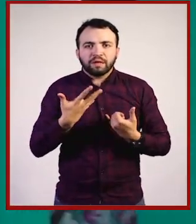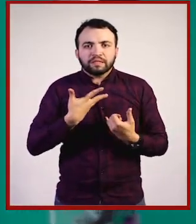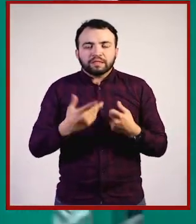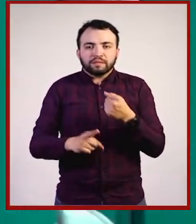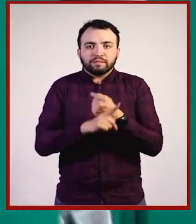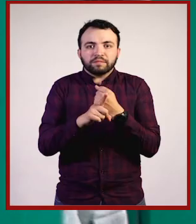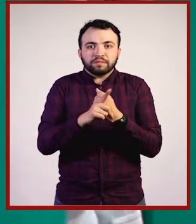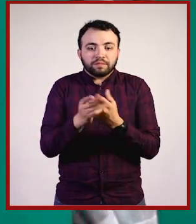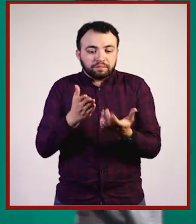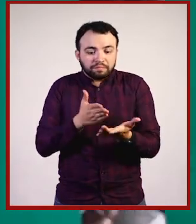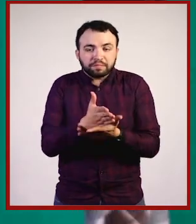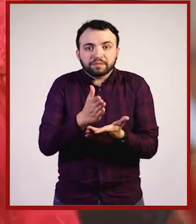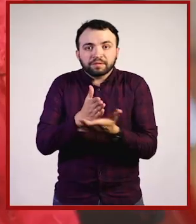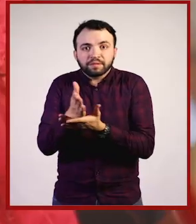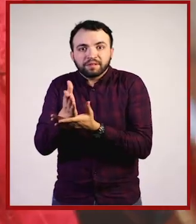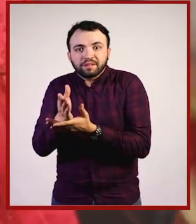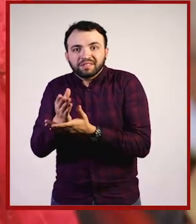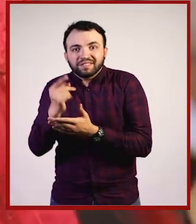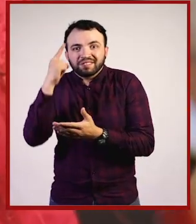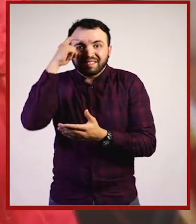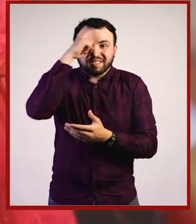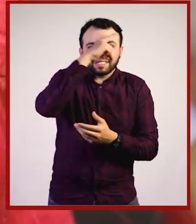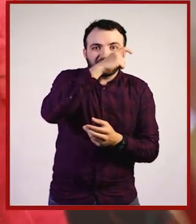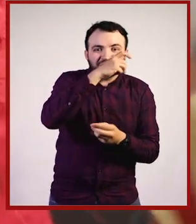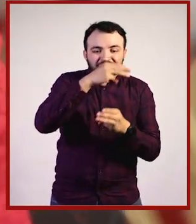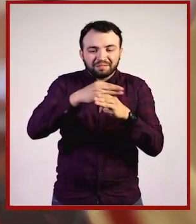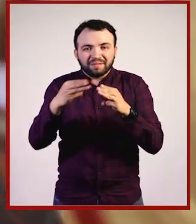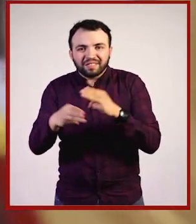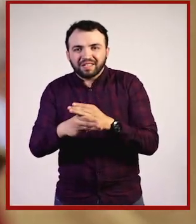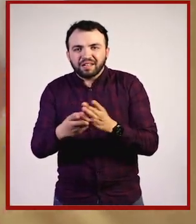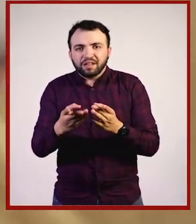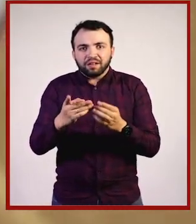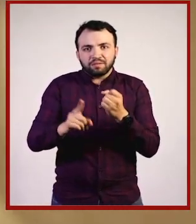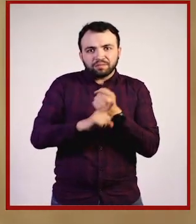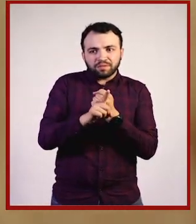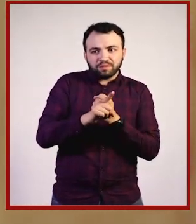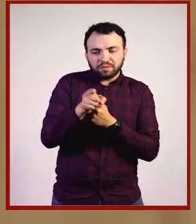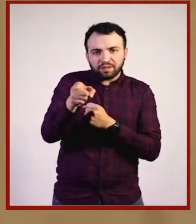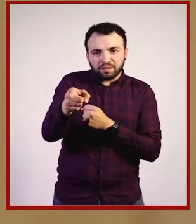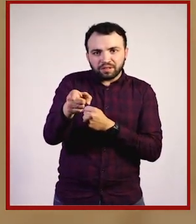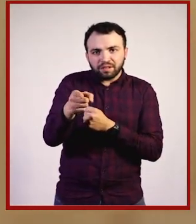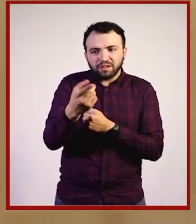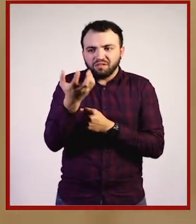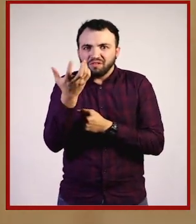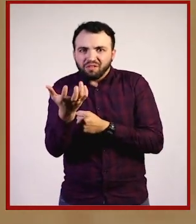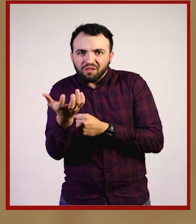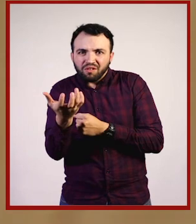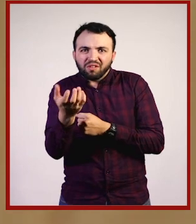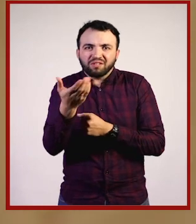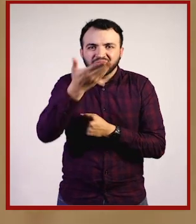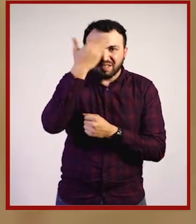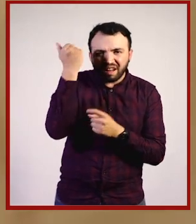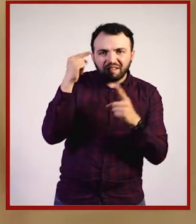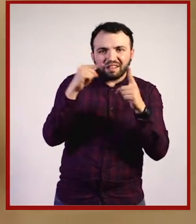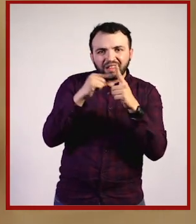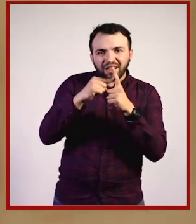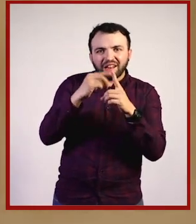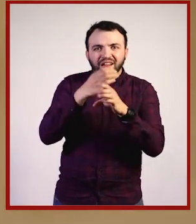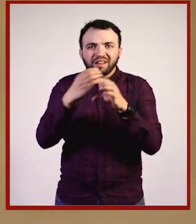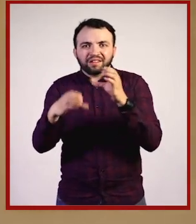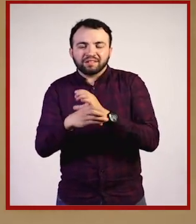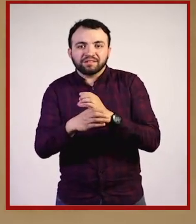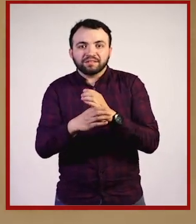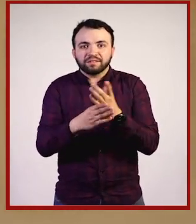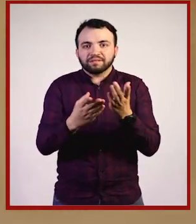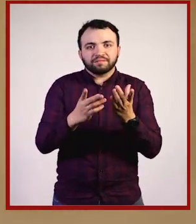solo problema de esos alumnos. No es decir, ay, ellos son flojos, son tontos, no saben hacer la tarea, que se amuelen, que se